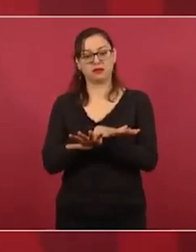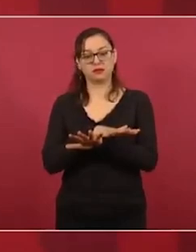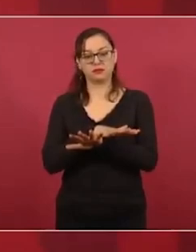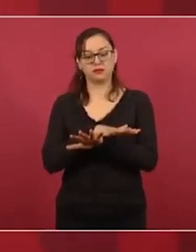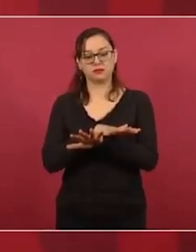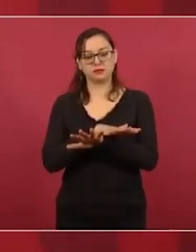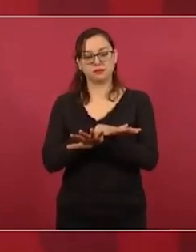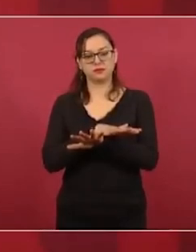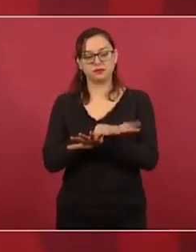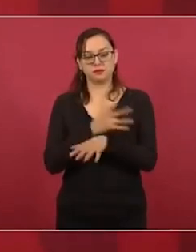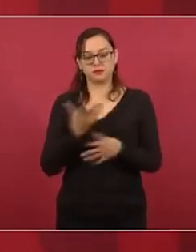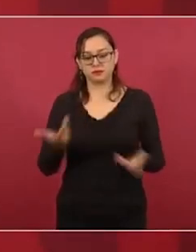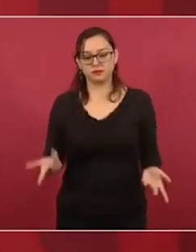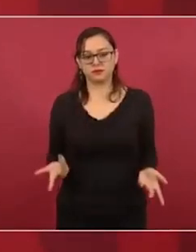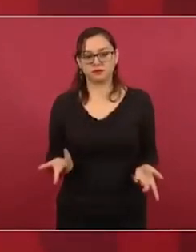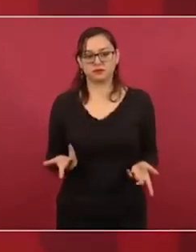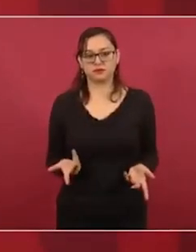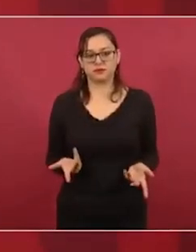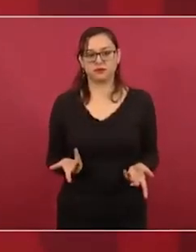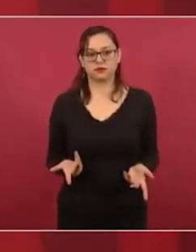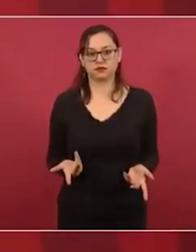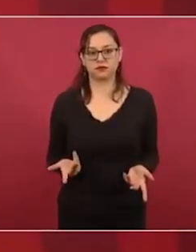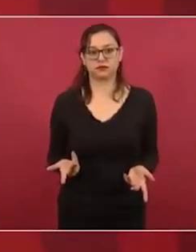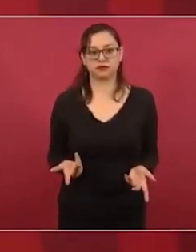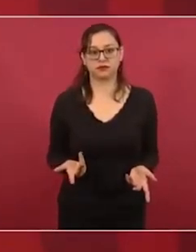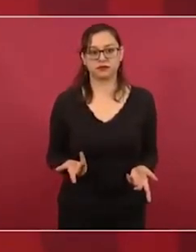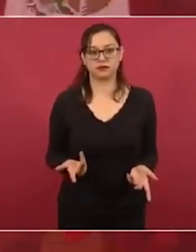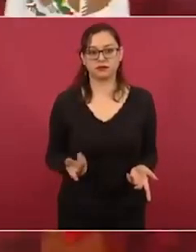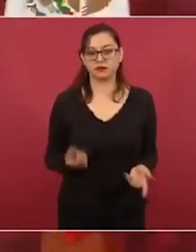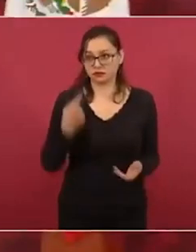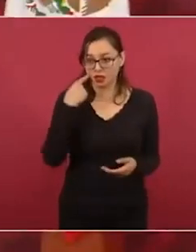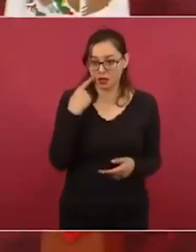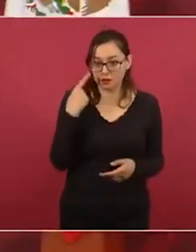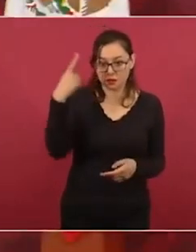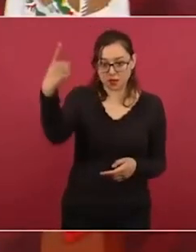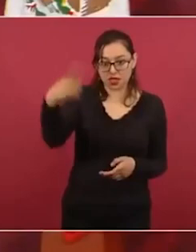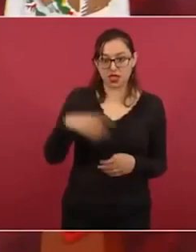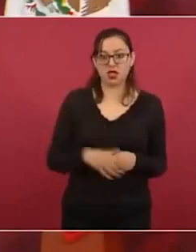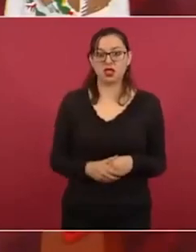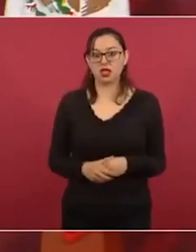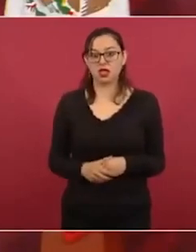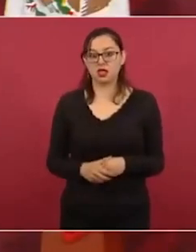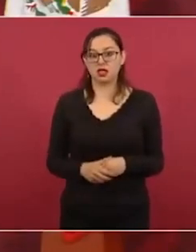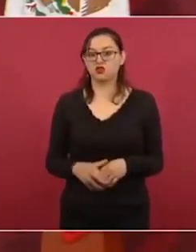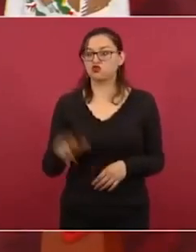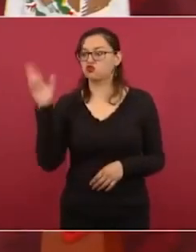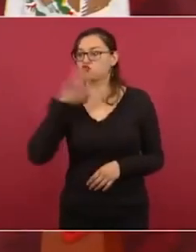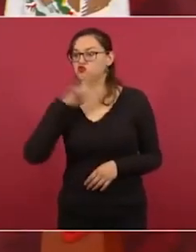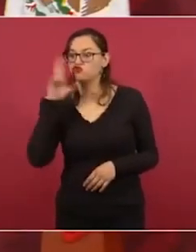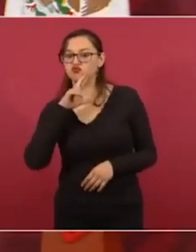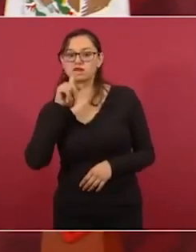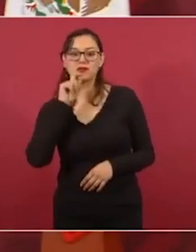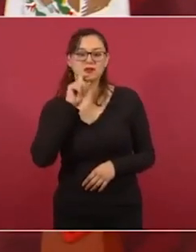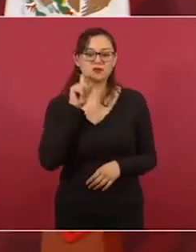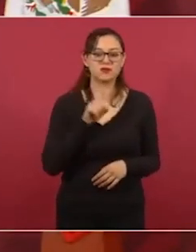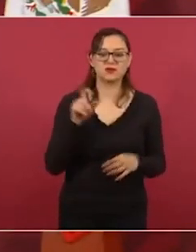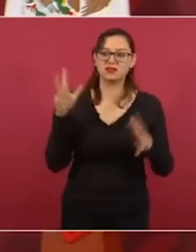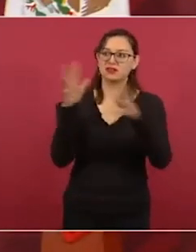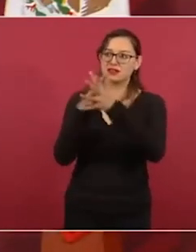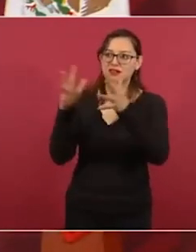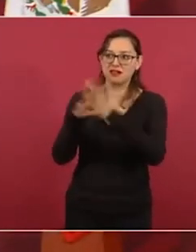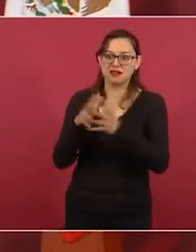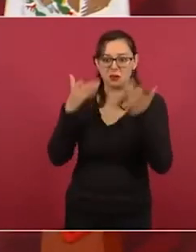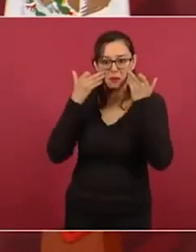Y ahí está el ejemplo, el mal ejemplo de la guerra de Rusia con